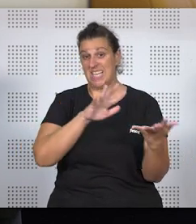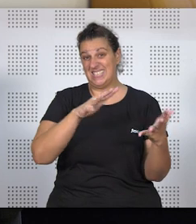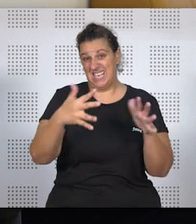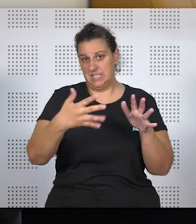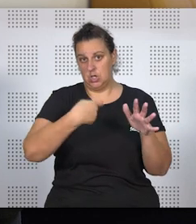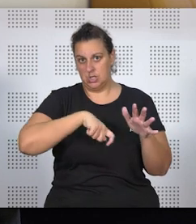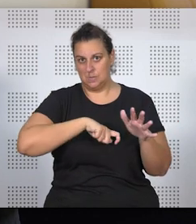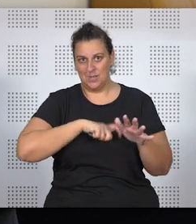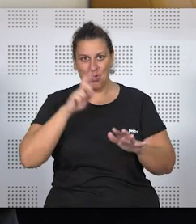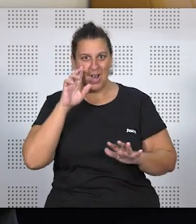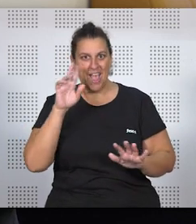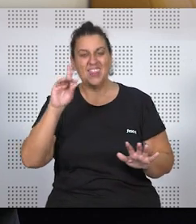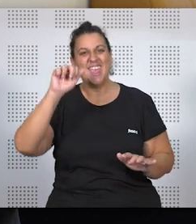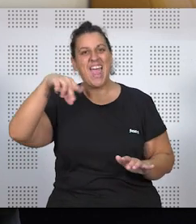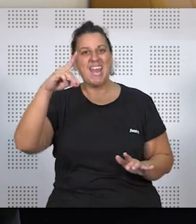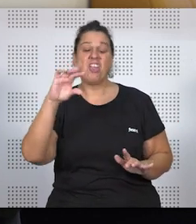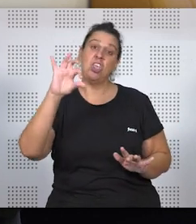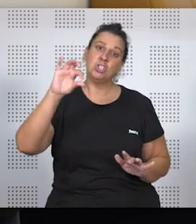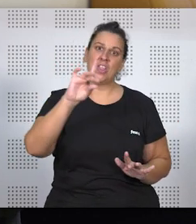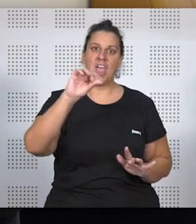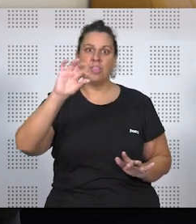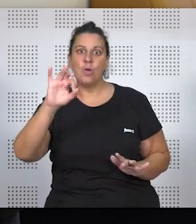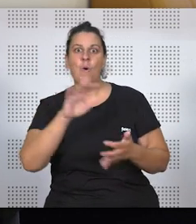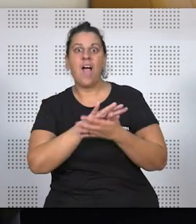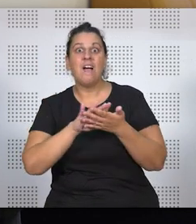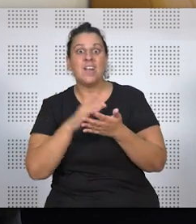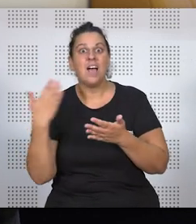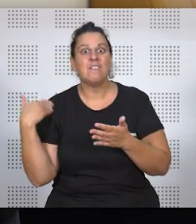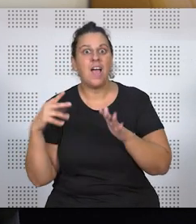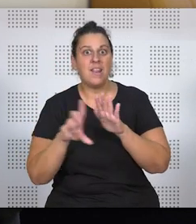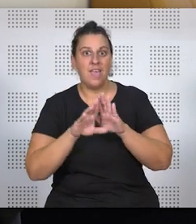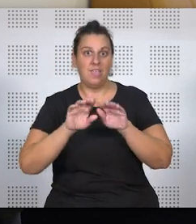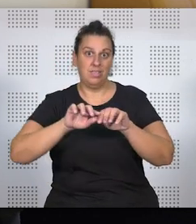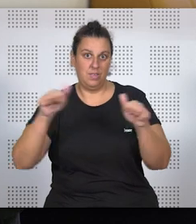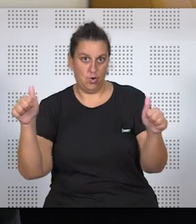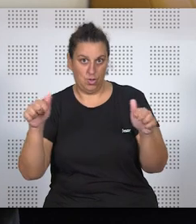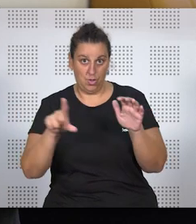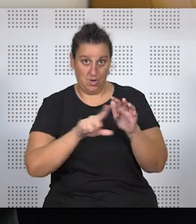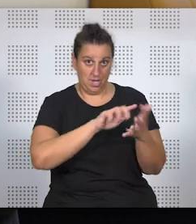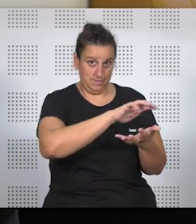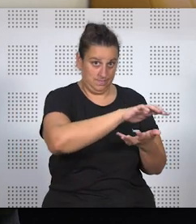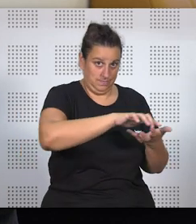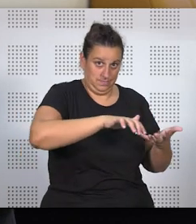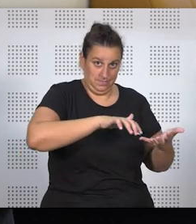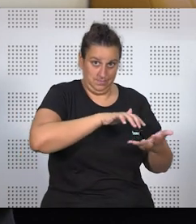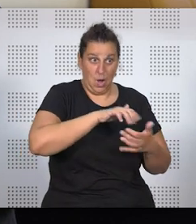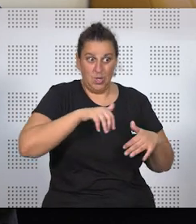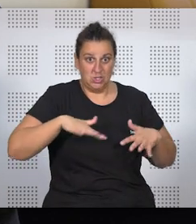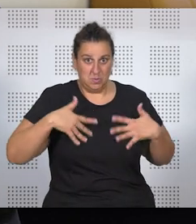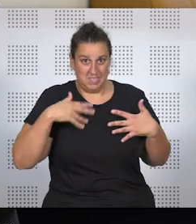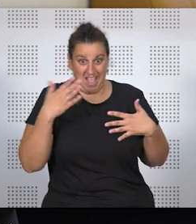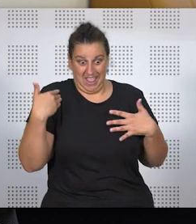transición de Ana Diosdado, era una serie que hablaba de la ley del divorcio, que fue una ley muy polémica en su momento, aunque nos parezca sorprendente,